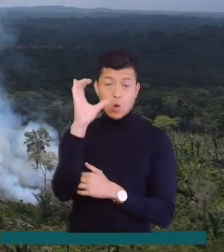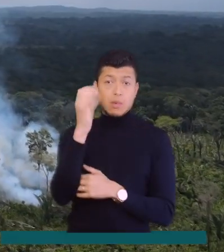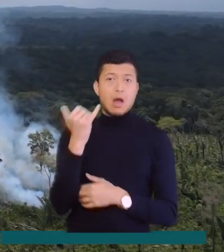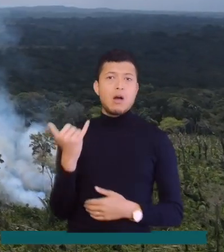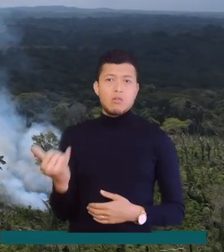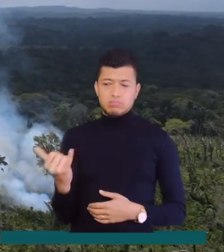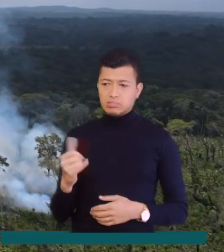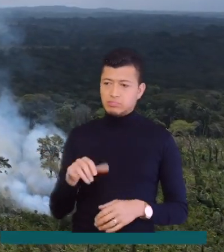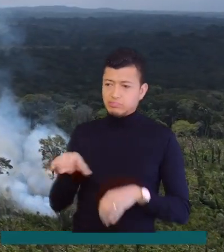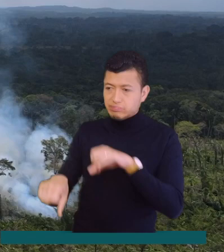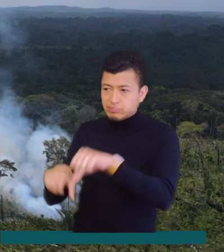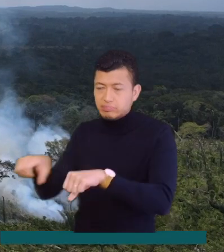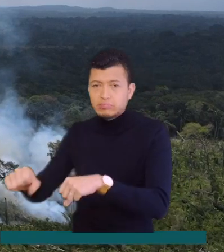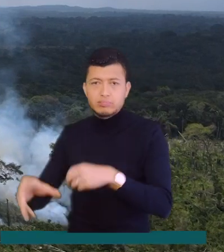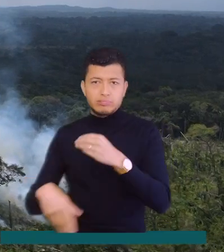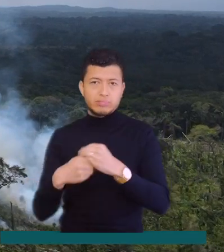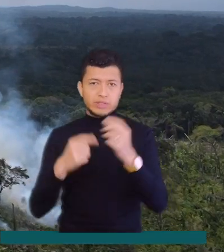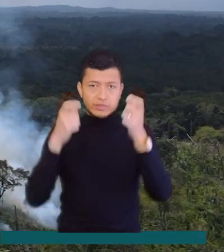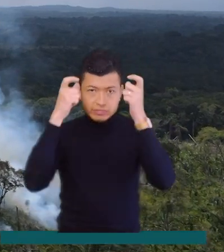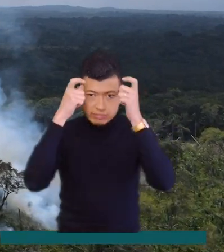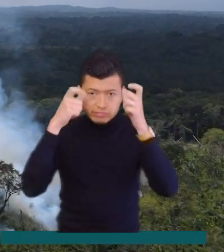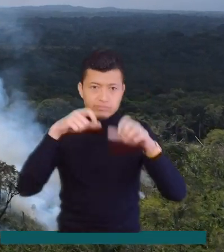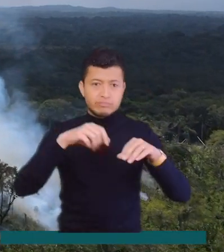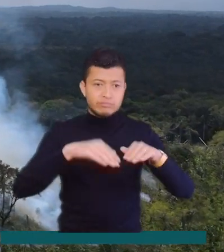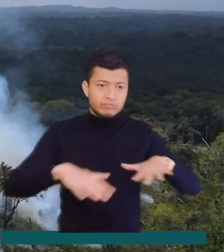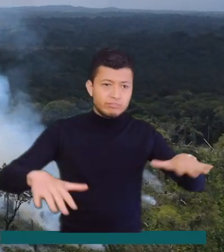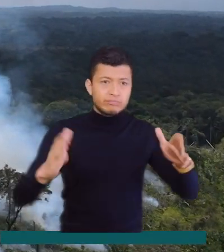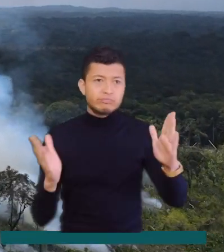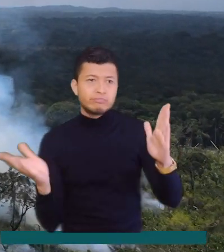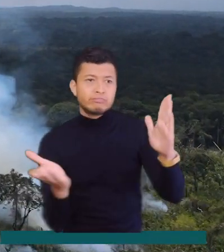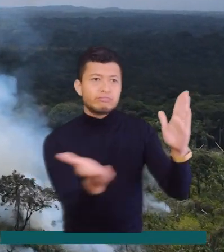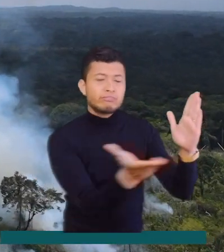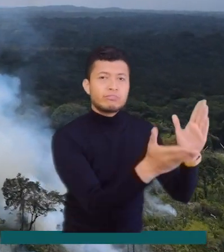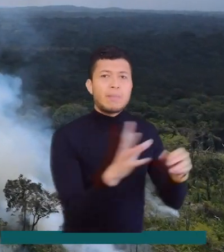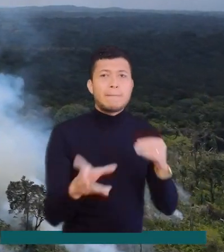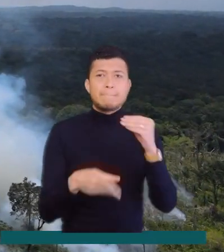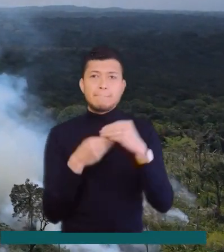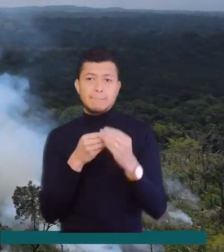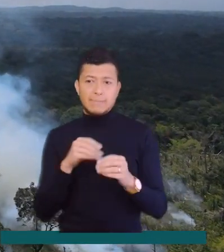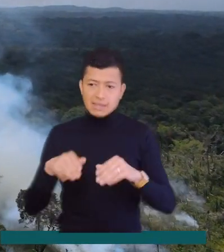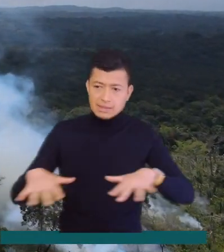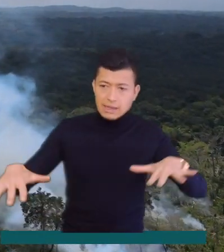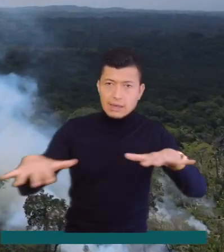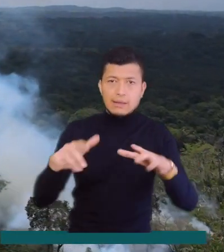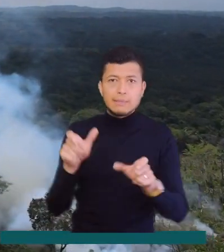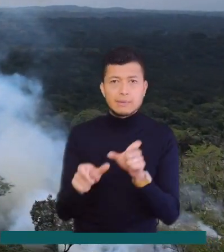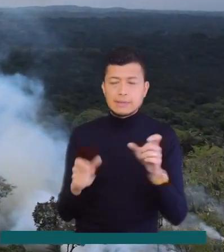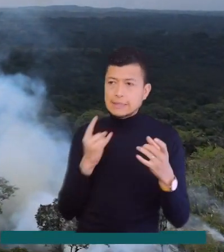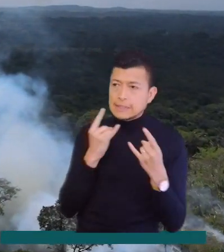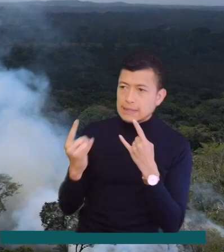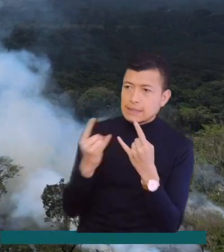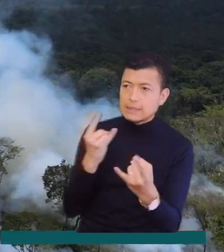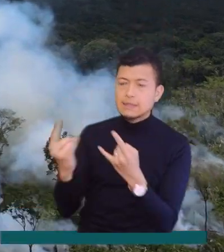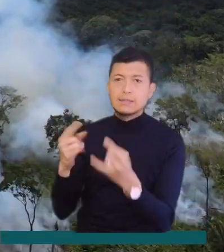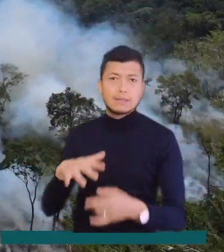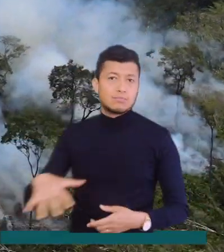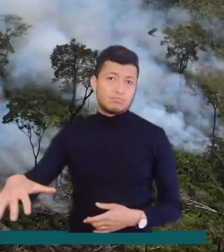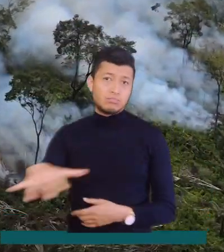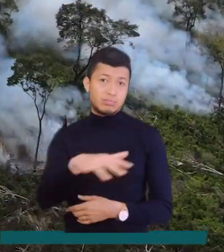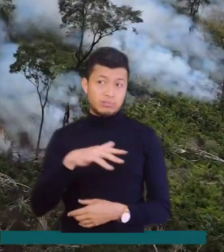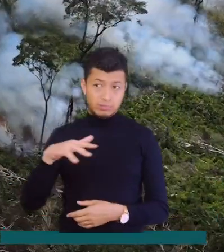pues la colonización, el narcotráfico, la ganadería extensiva y los intereses de algunas personas por estas áreas dan un paso